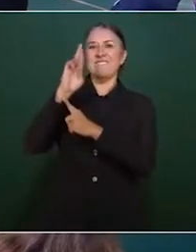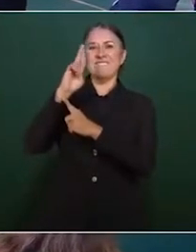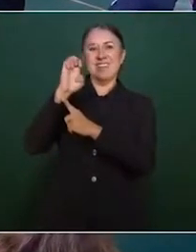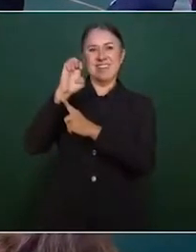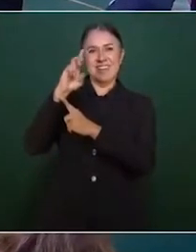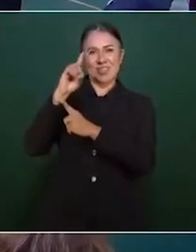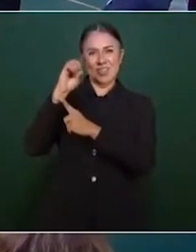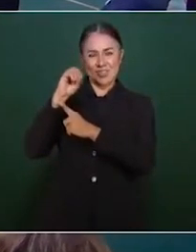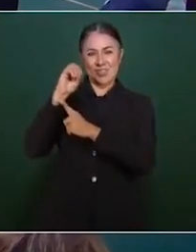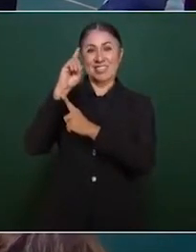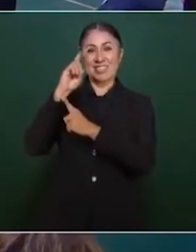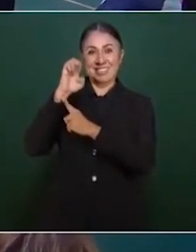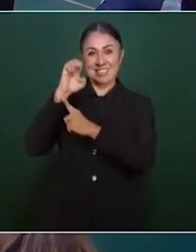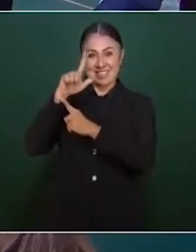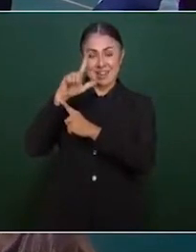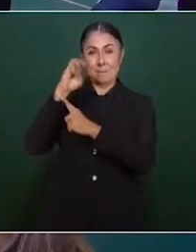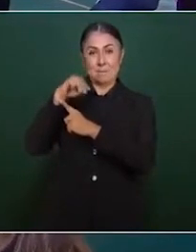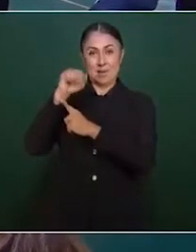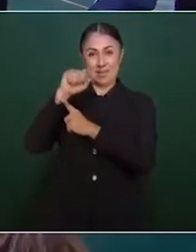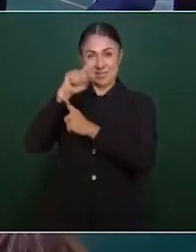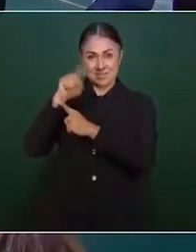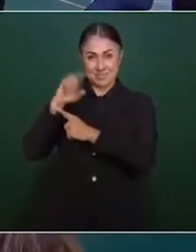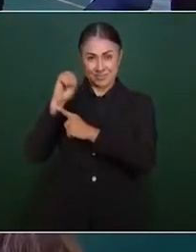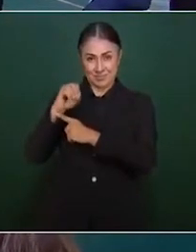le pueden poner volumen porque abona mucho.